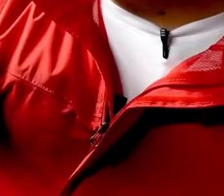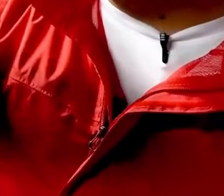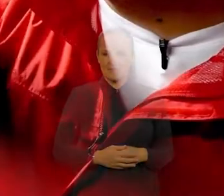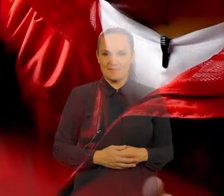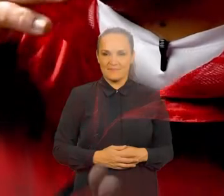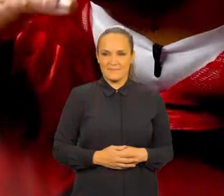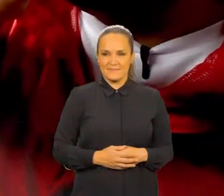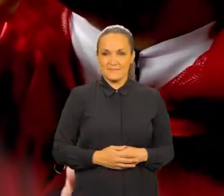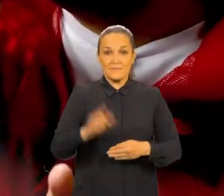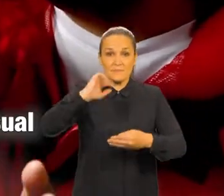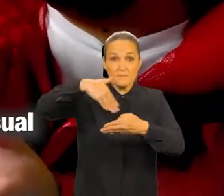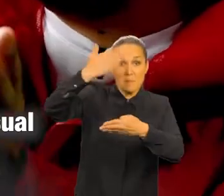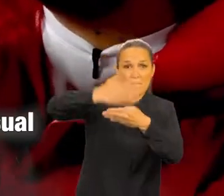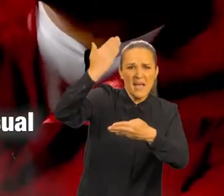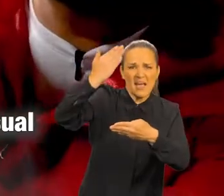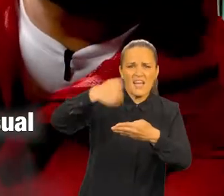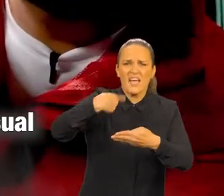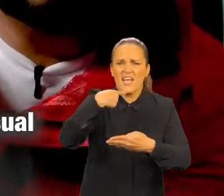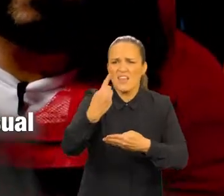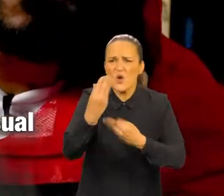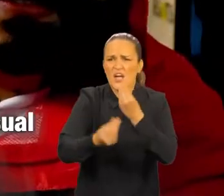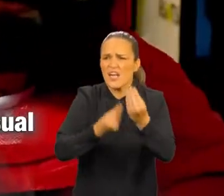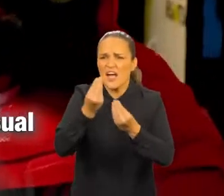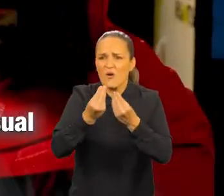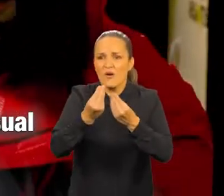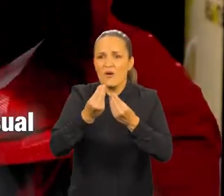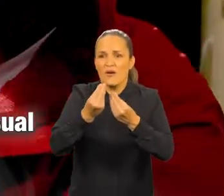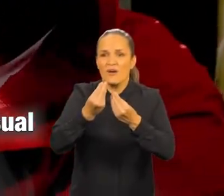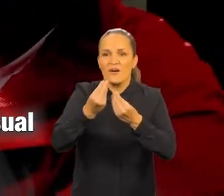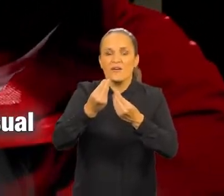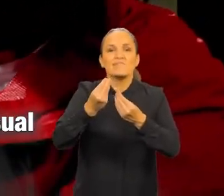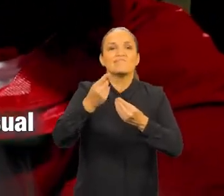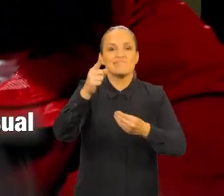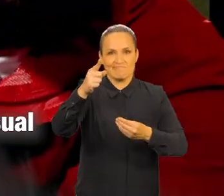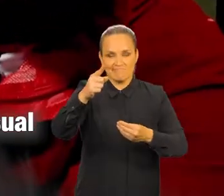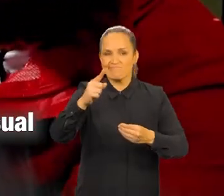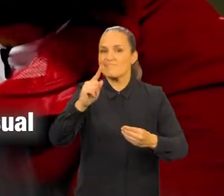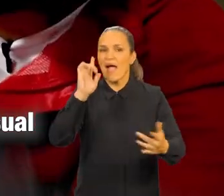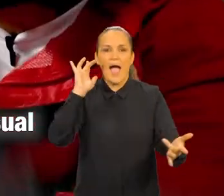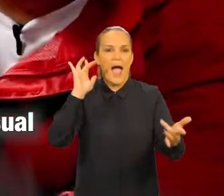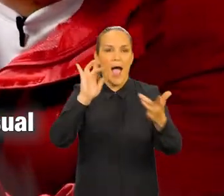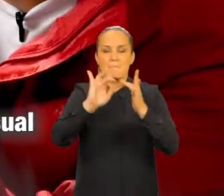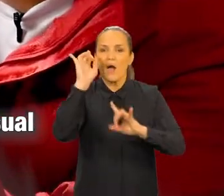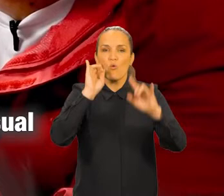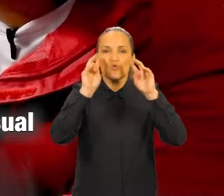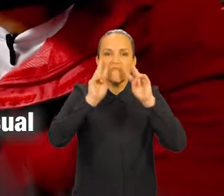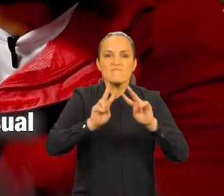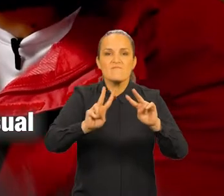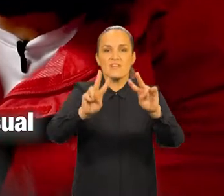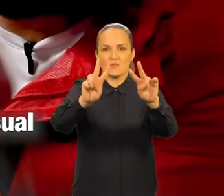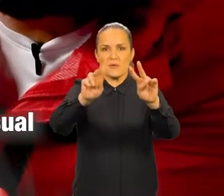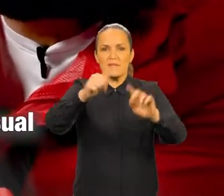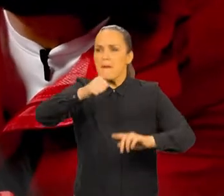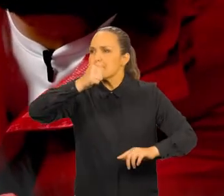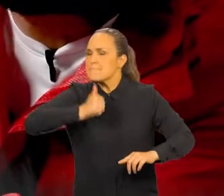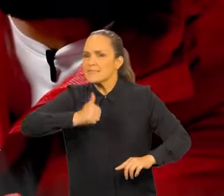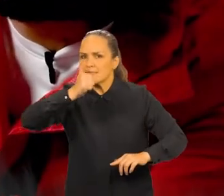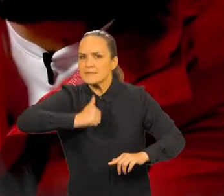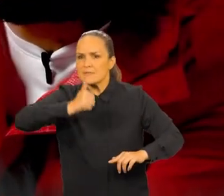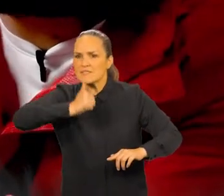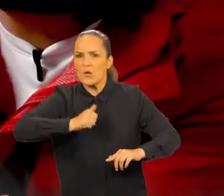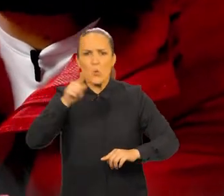Aquí hago claqueta. Ok. Definitivamente, la producción audiovisual requiere de mucha paciencia.